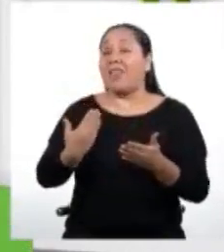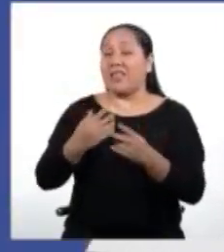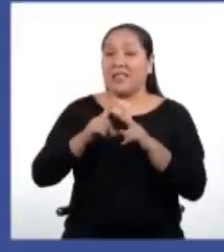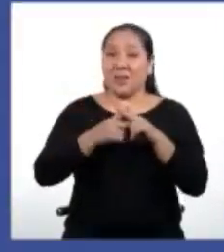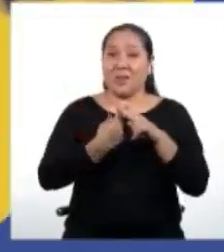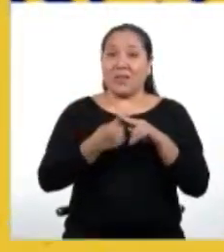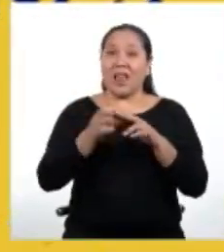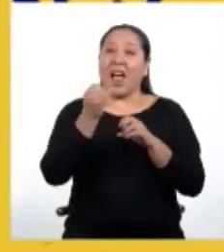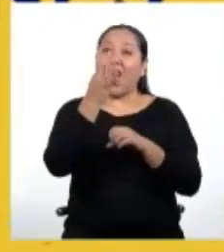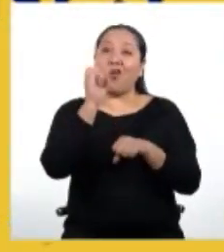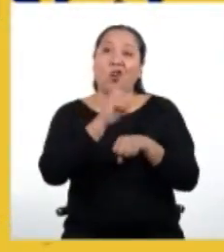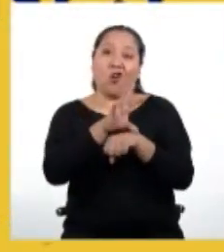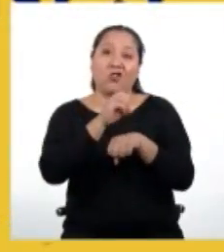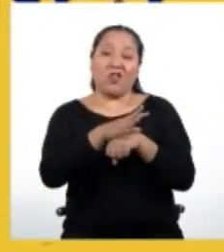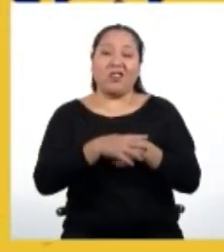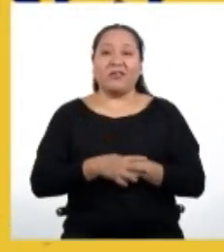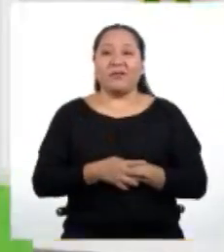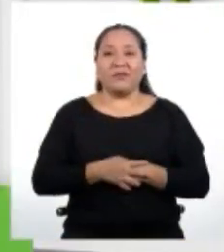recomendaciones.